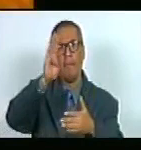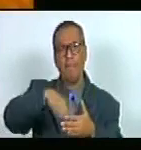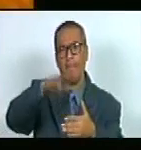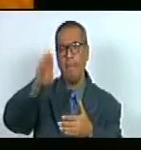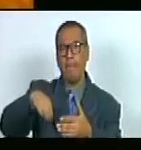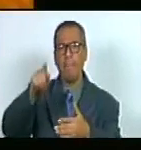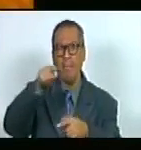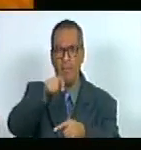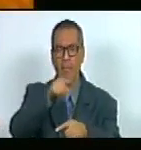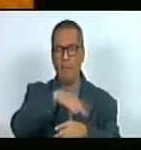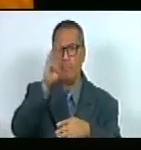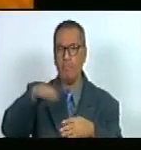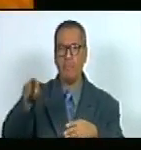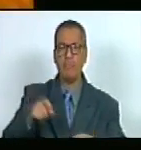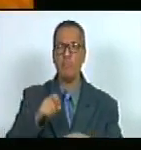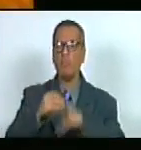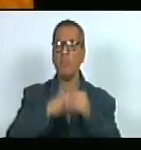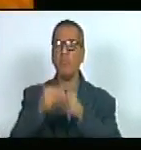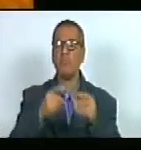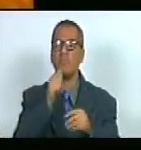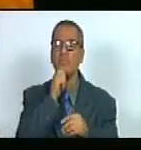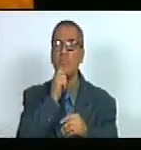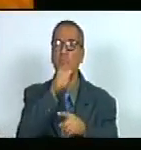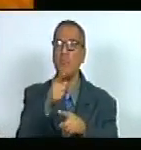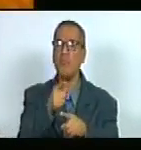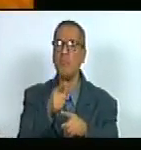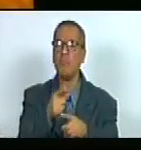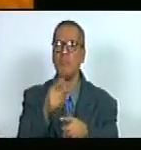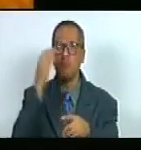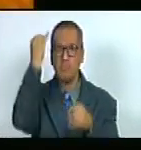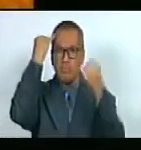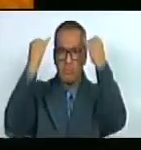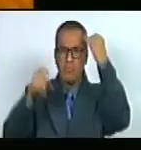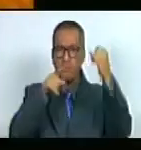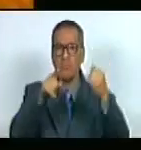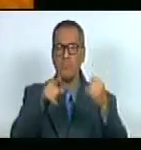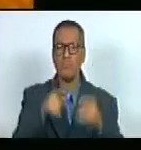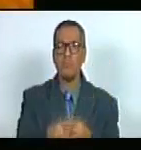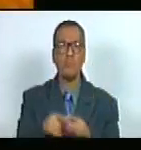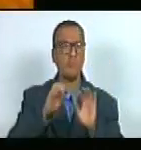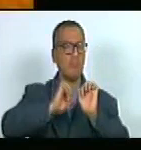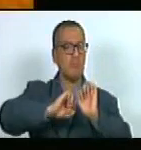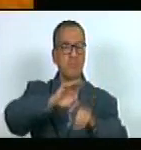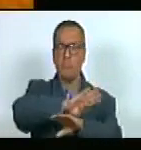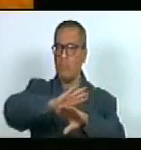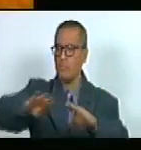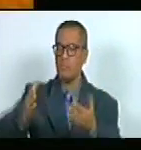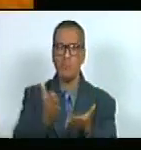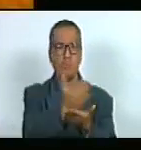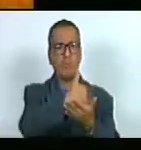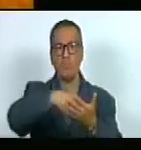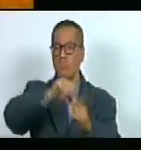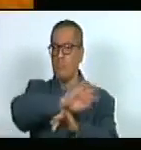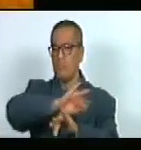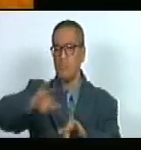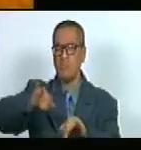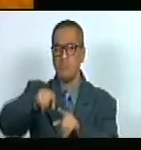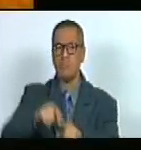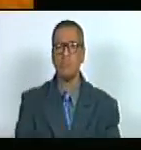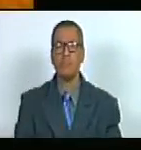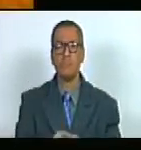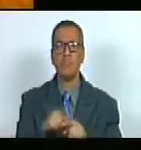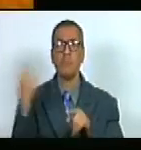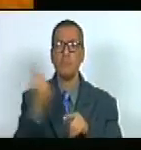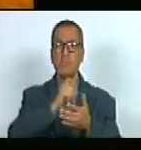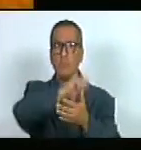la pintura y ellos pintaron a quien se le ocurrió eso me quitan eso de ahí quitan eso de ahí y